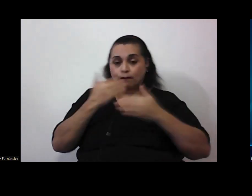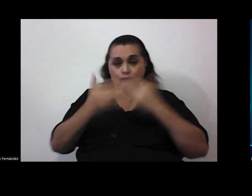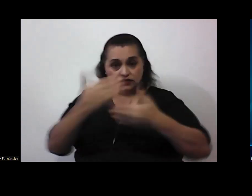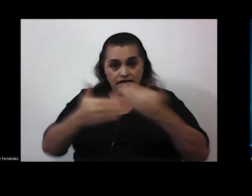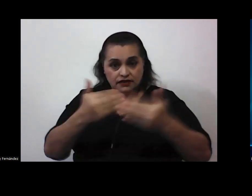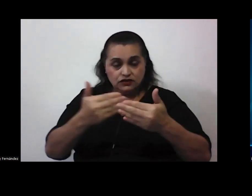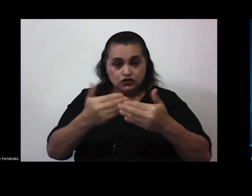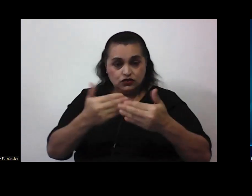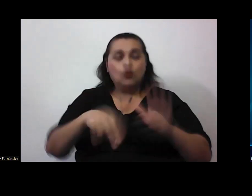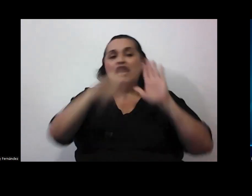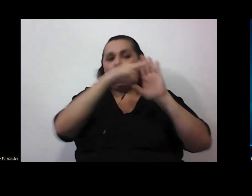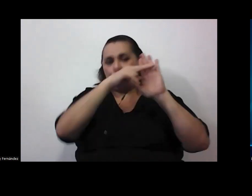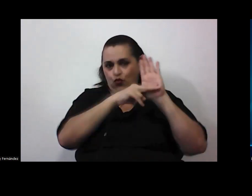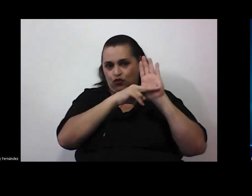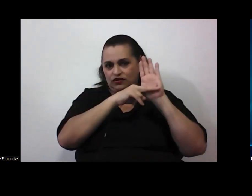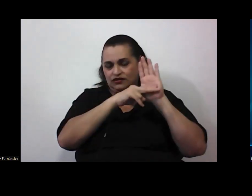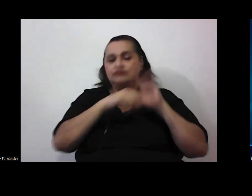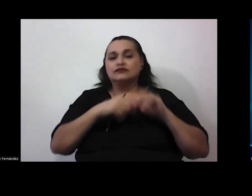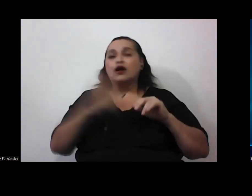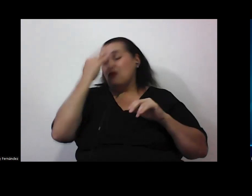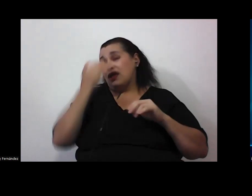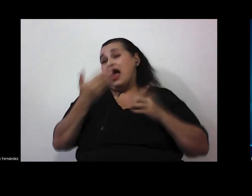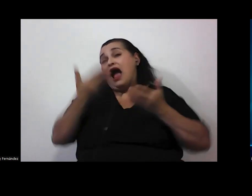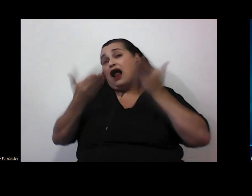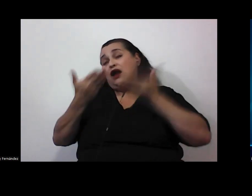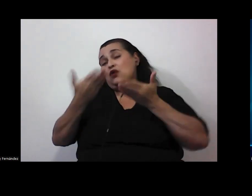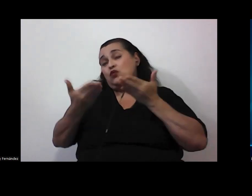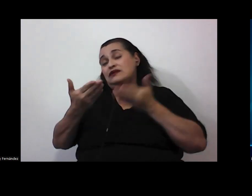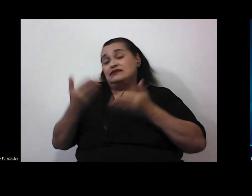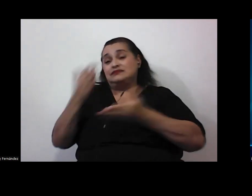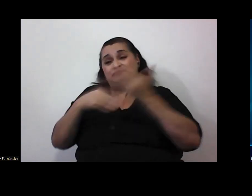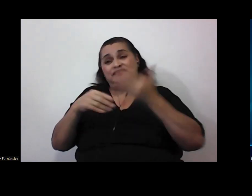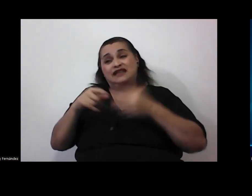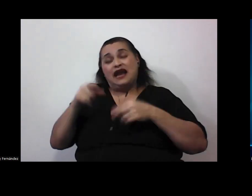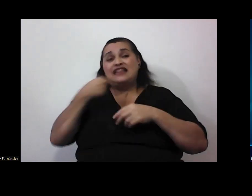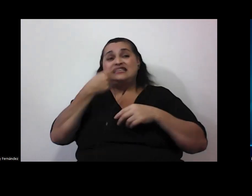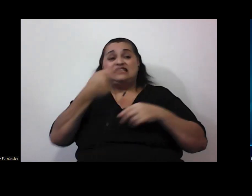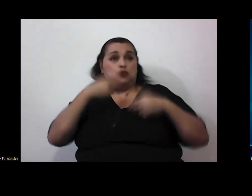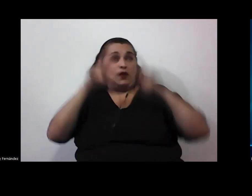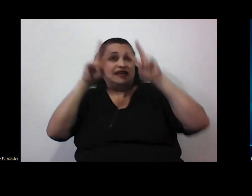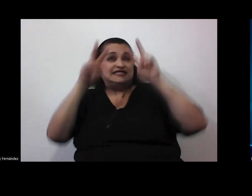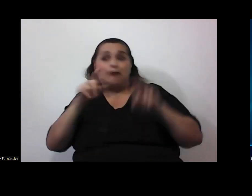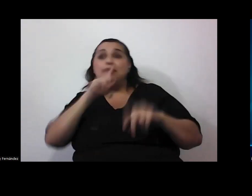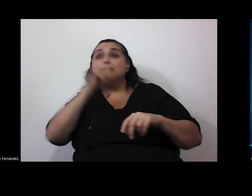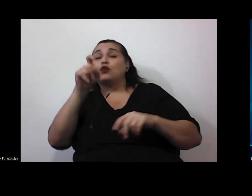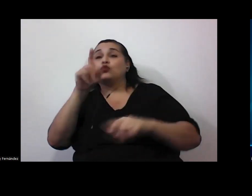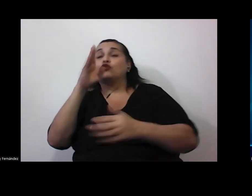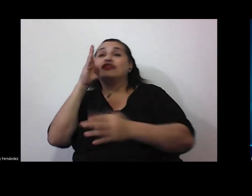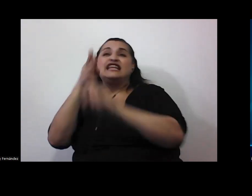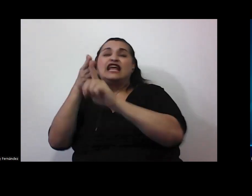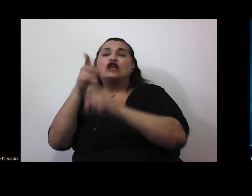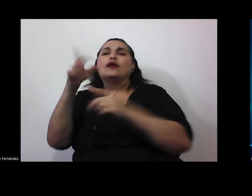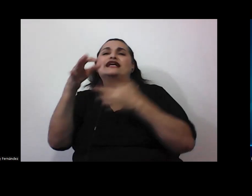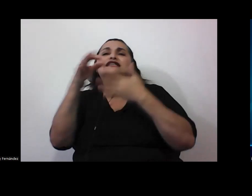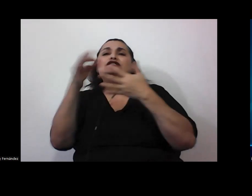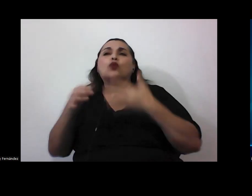y la nota porque en ocasiones las personas docentes dicen bueno pero es que si yo en un examen o en algo les pregunto ¿qué escogerías o